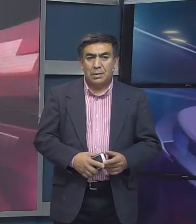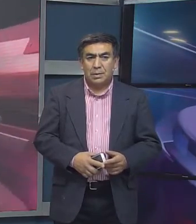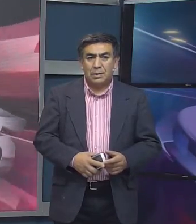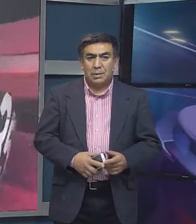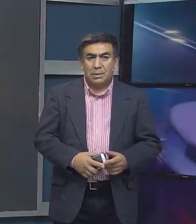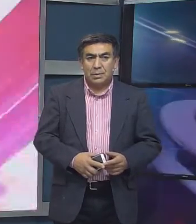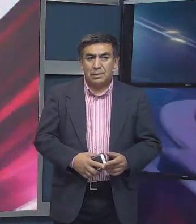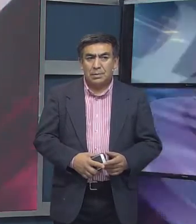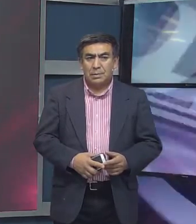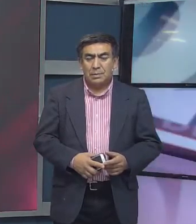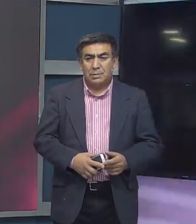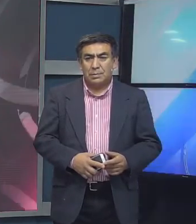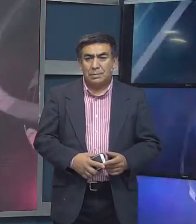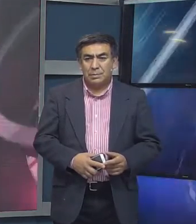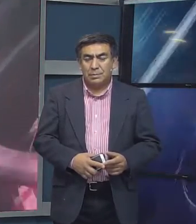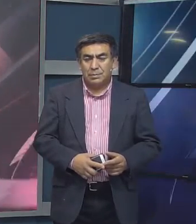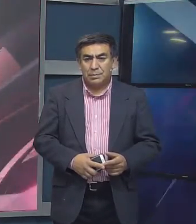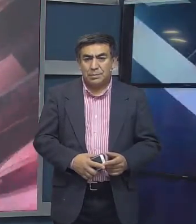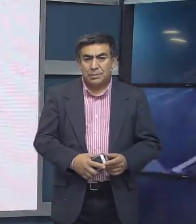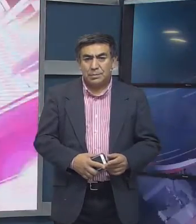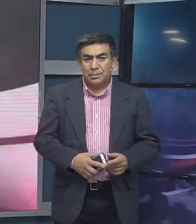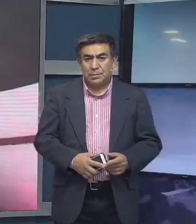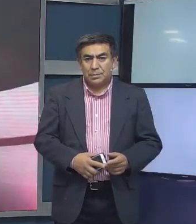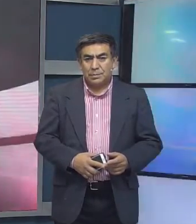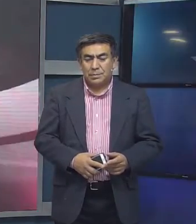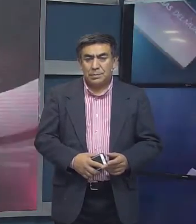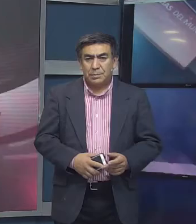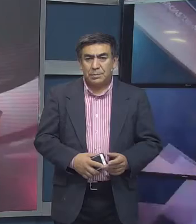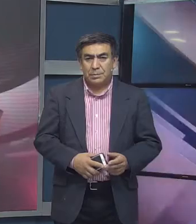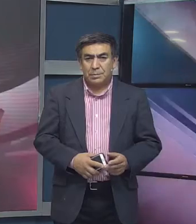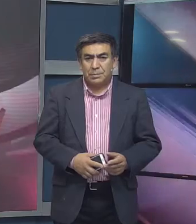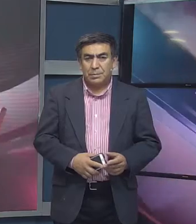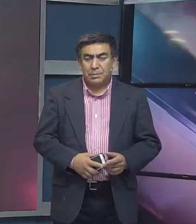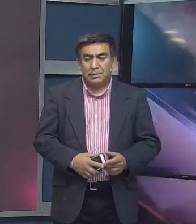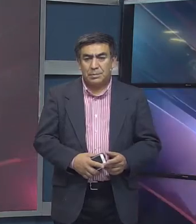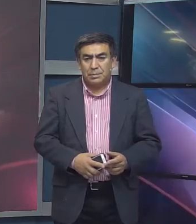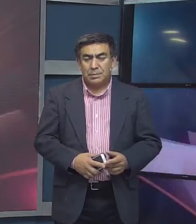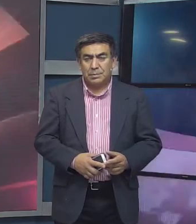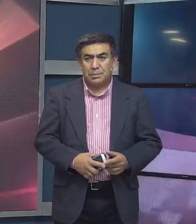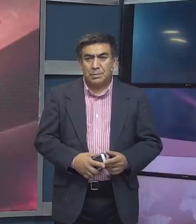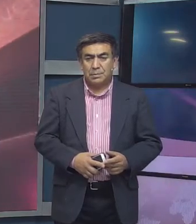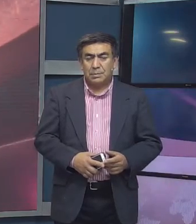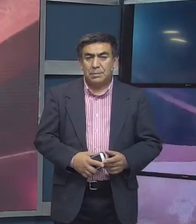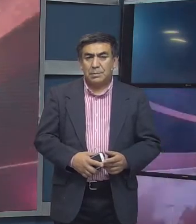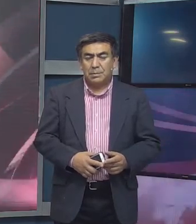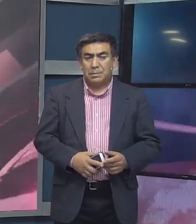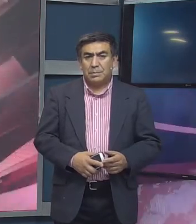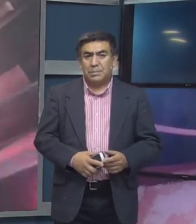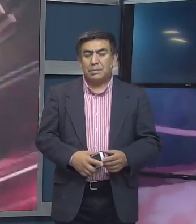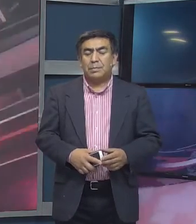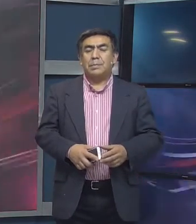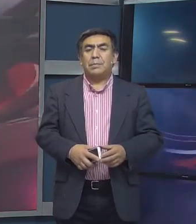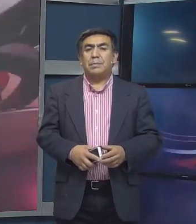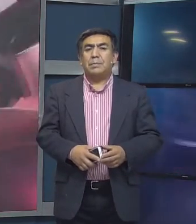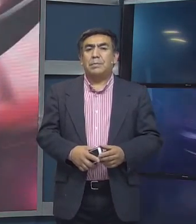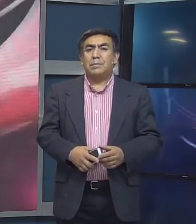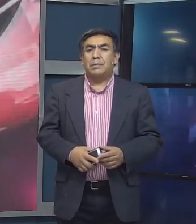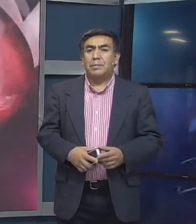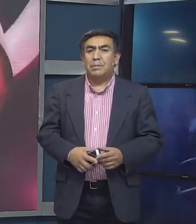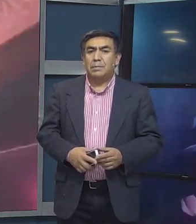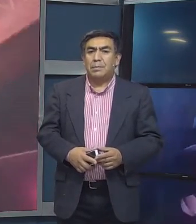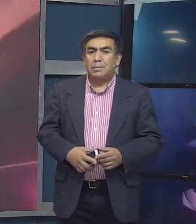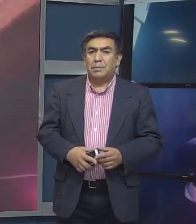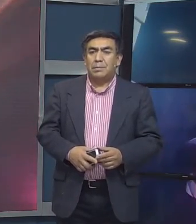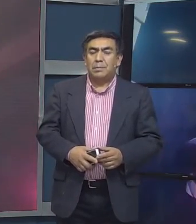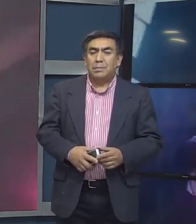medio de un problema y de una emergencia mundial como es la pandemia, poner un satélite en órbita para